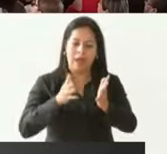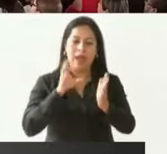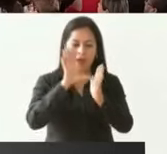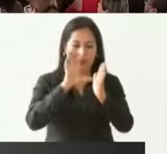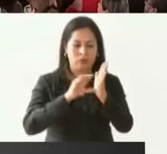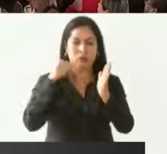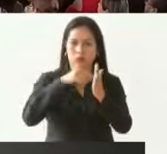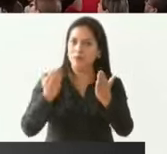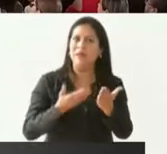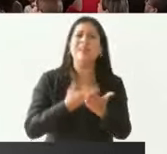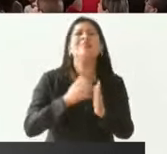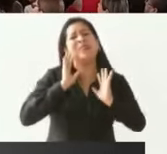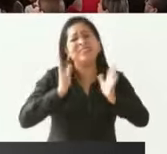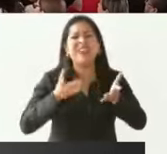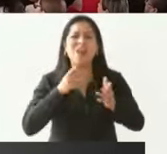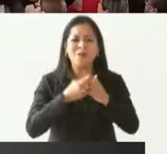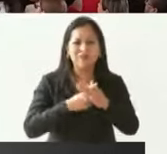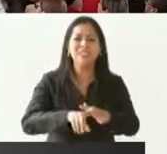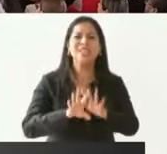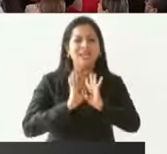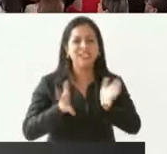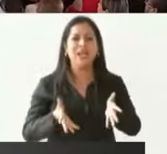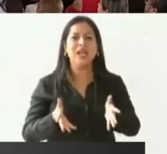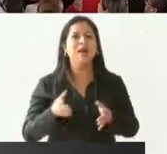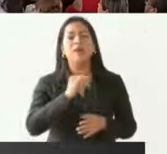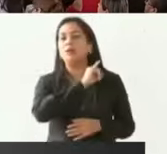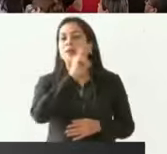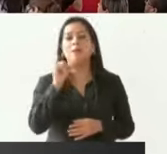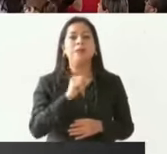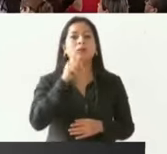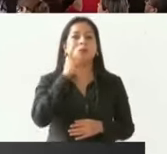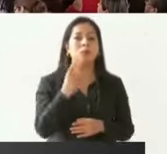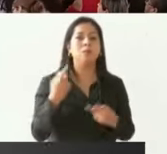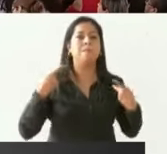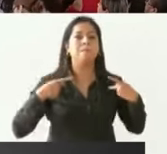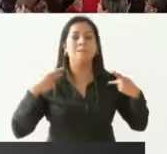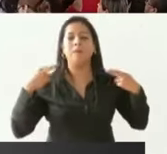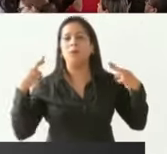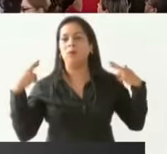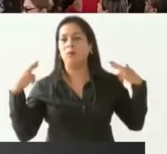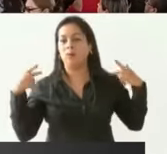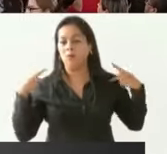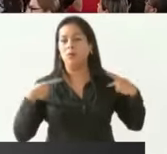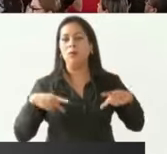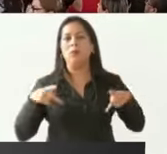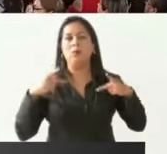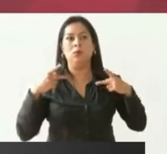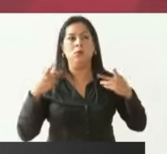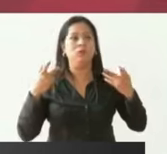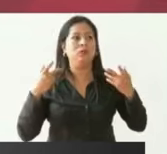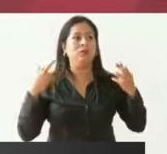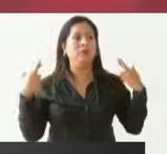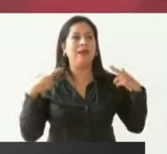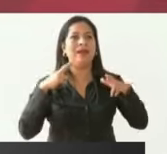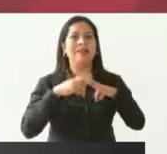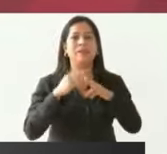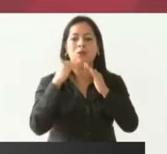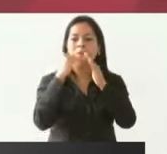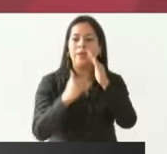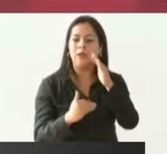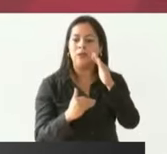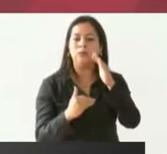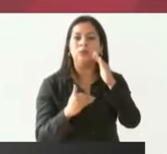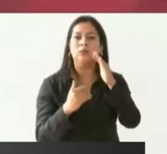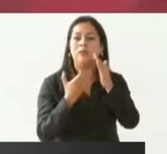constitución pero además ya lo estamos aplicando ningún maestro va a ganar menos de el